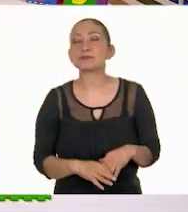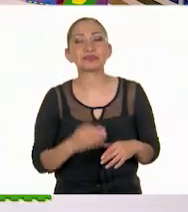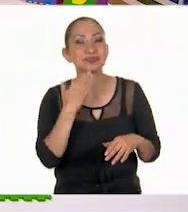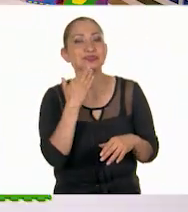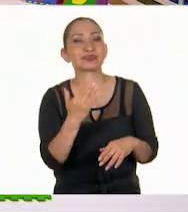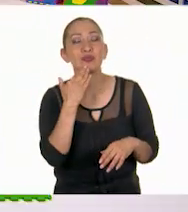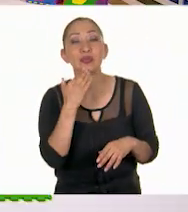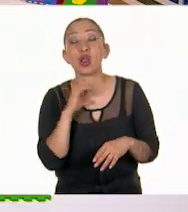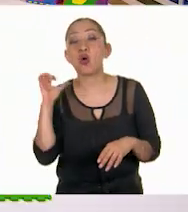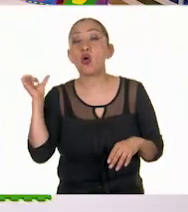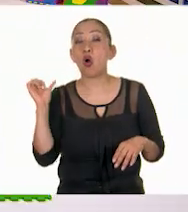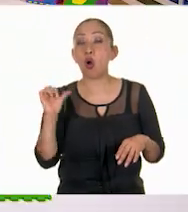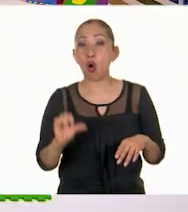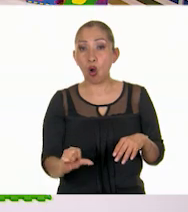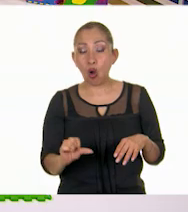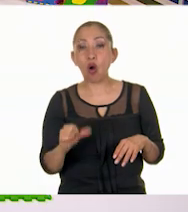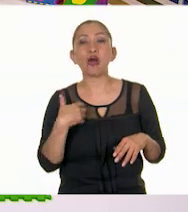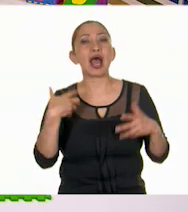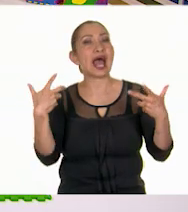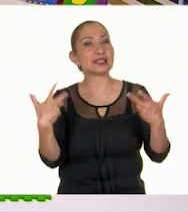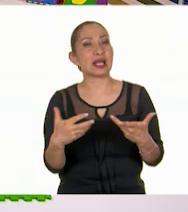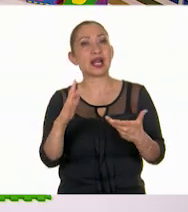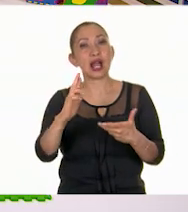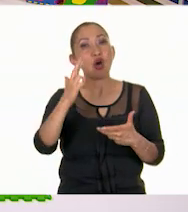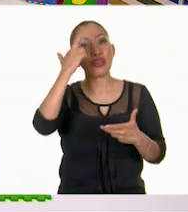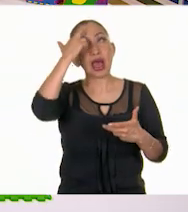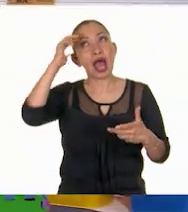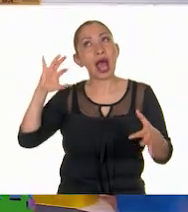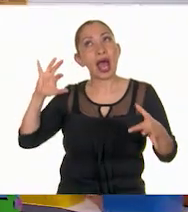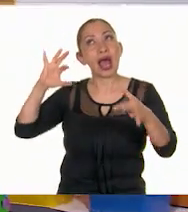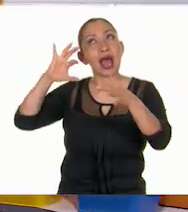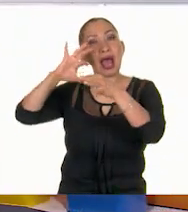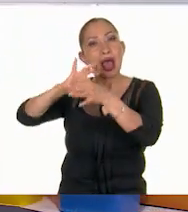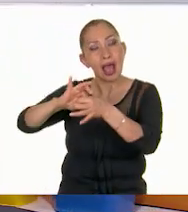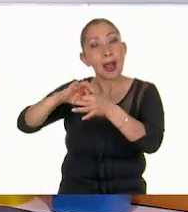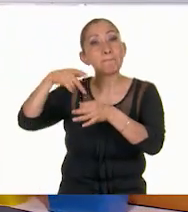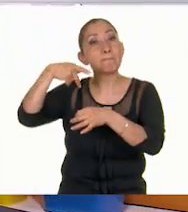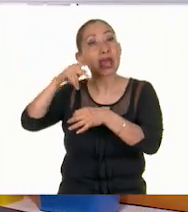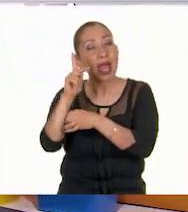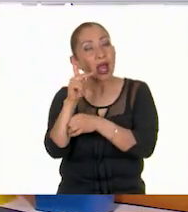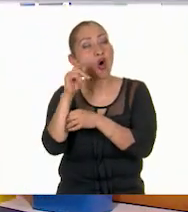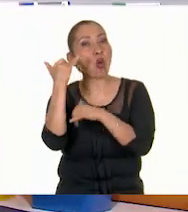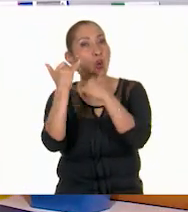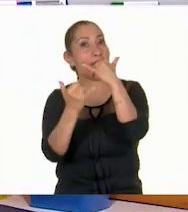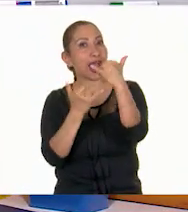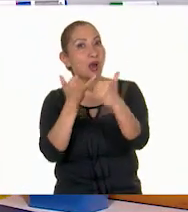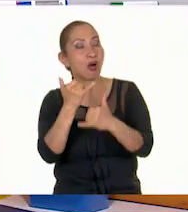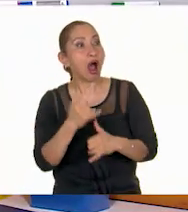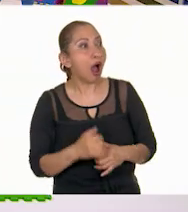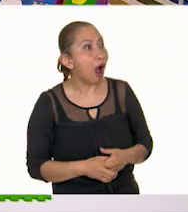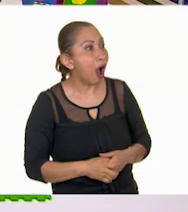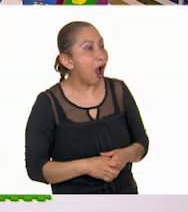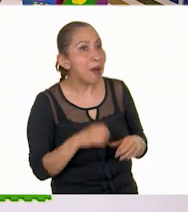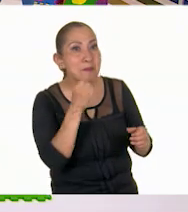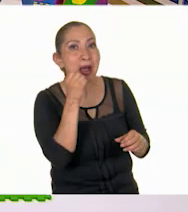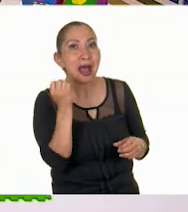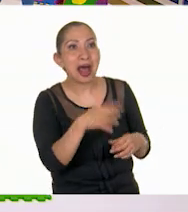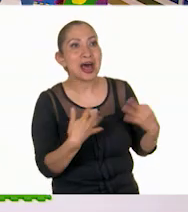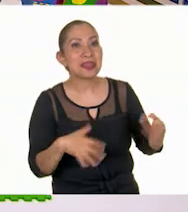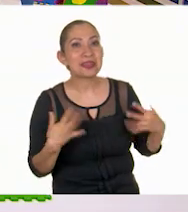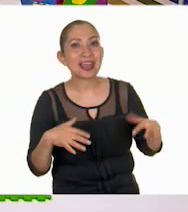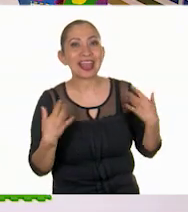bien, pues el día de hoy vamos a hacer el repaso, pero con un juego. ¡Qué padre!